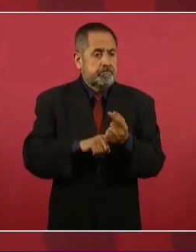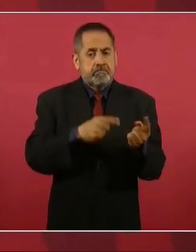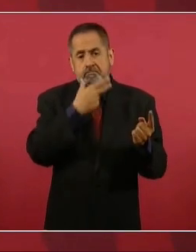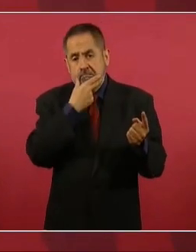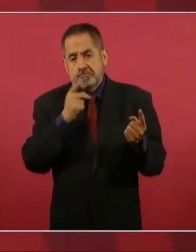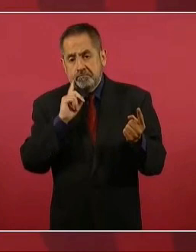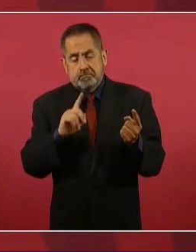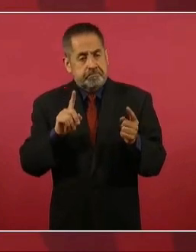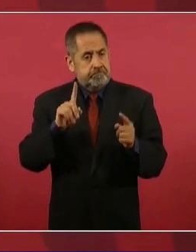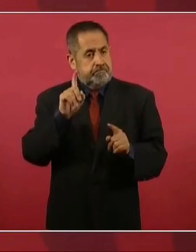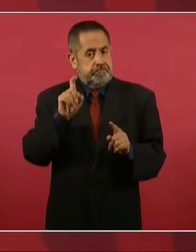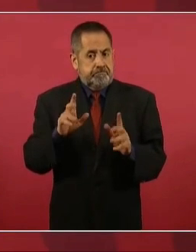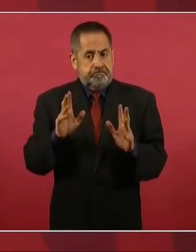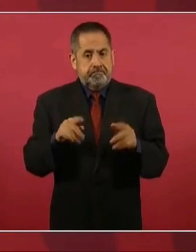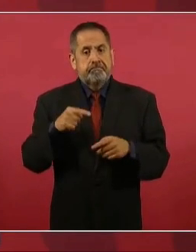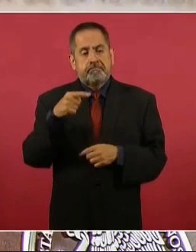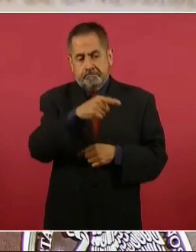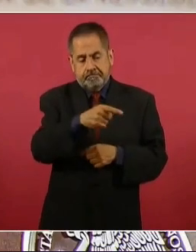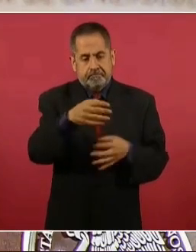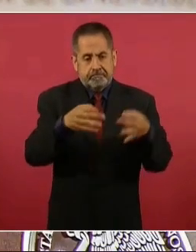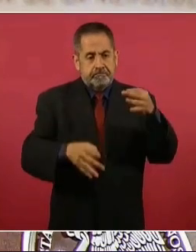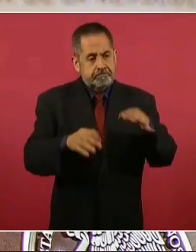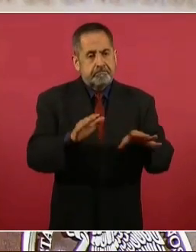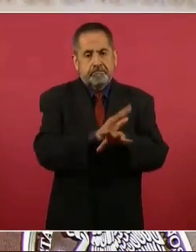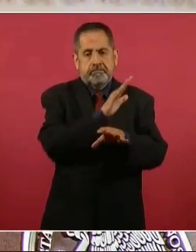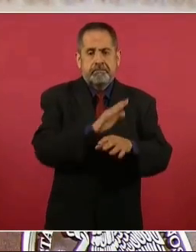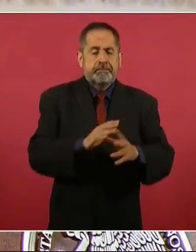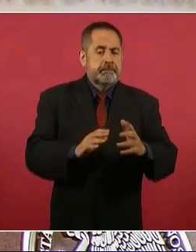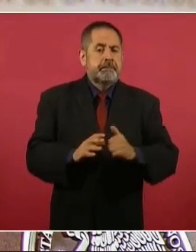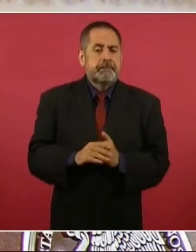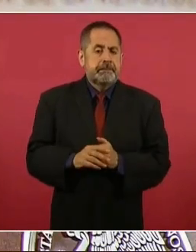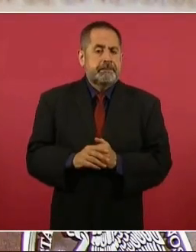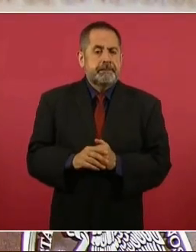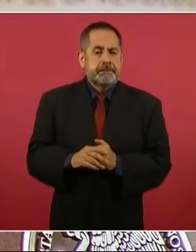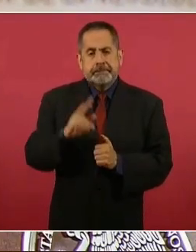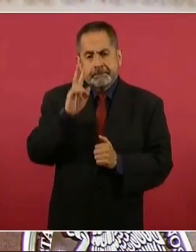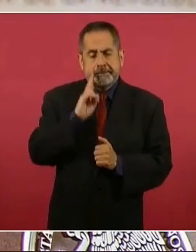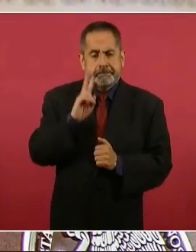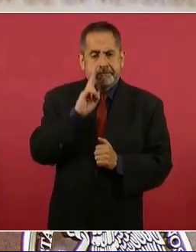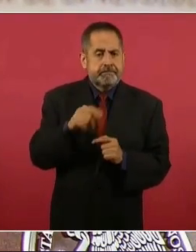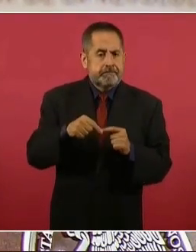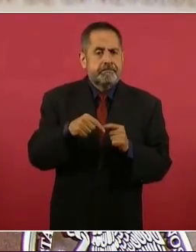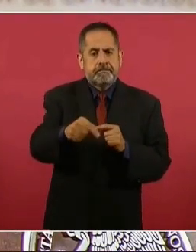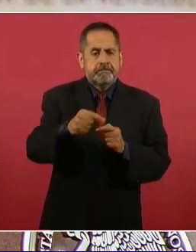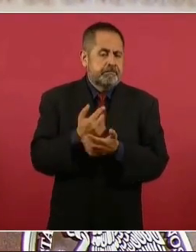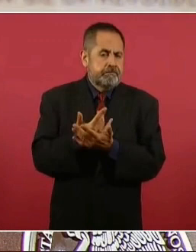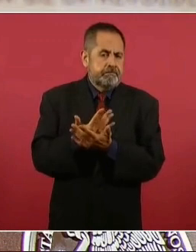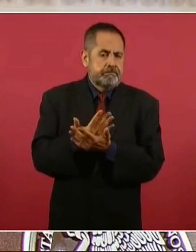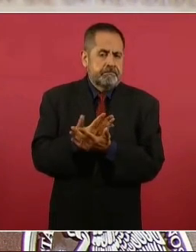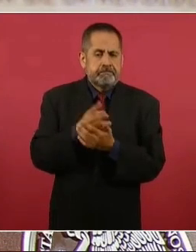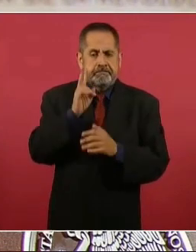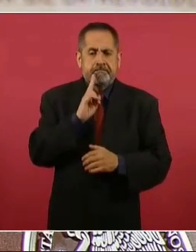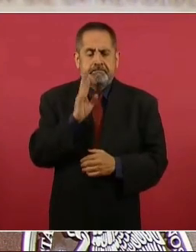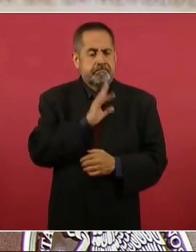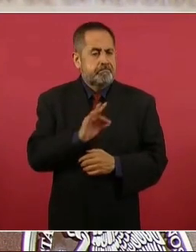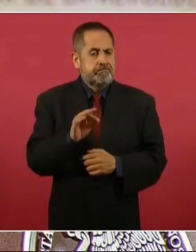del tribunal y vamos a esperar a que